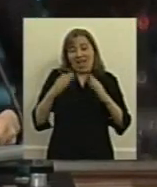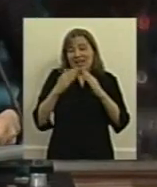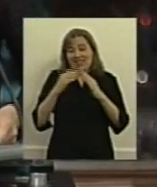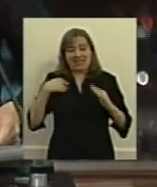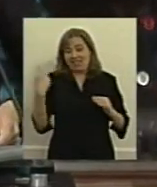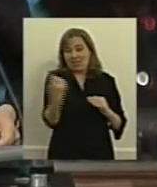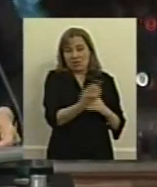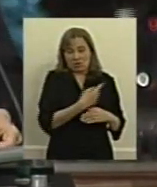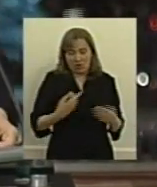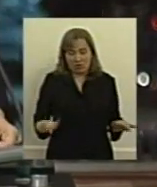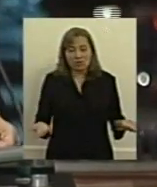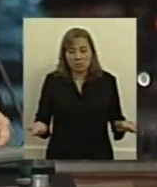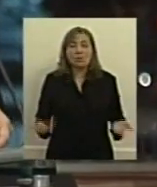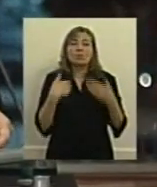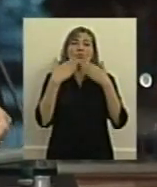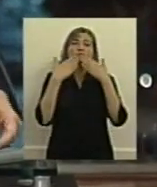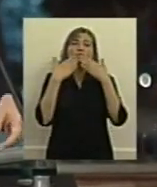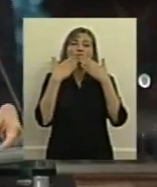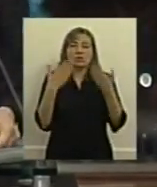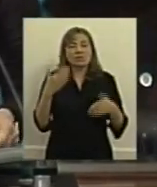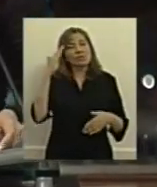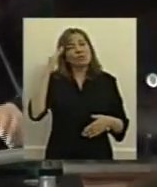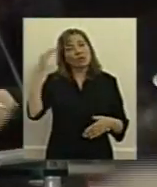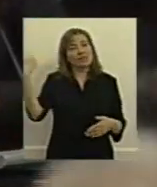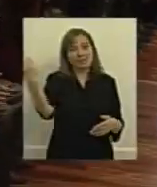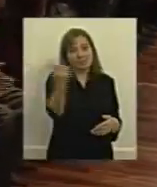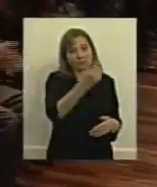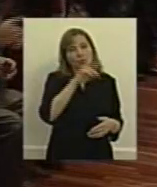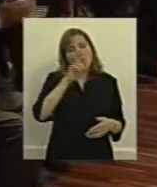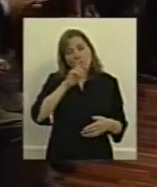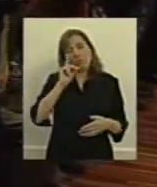muchas gracias y muy buenas tardes a todos y a todas